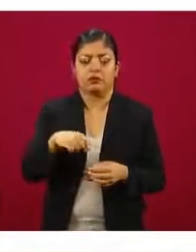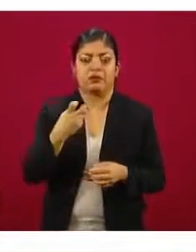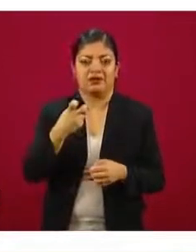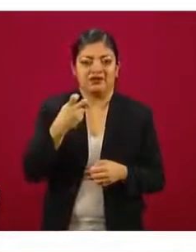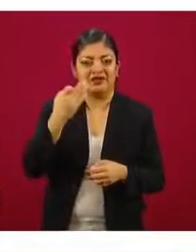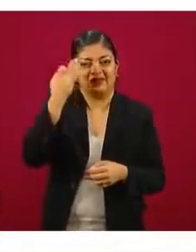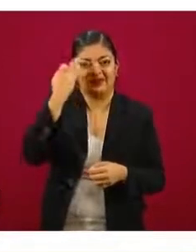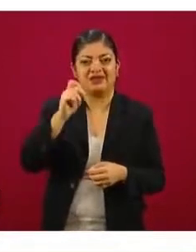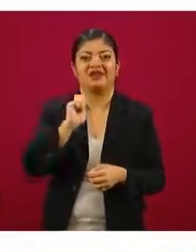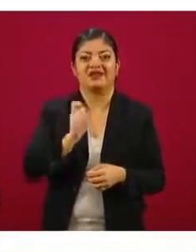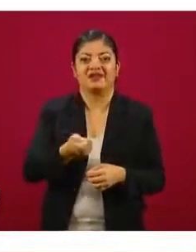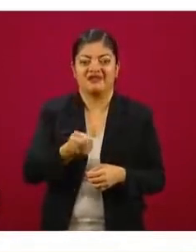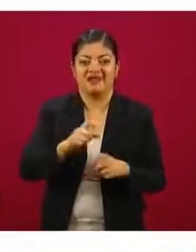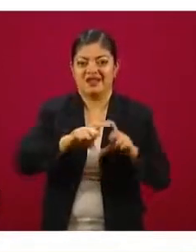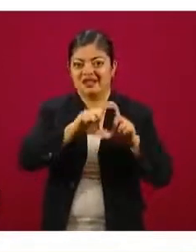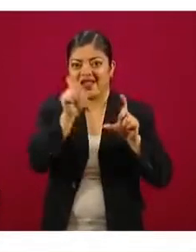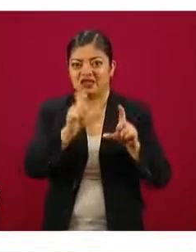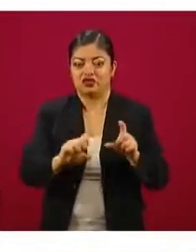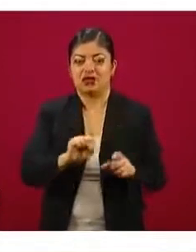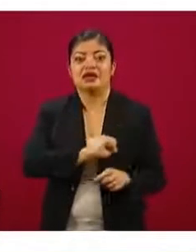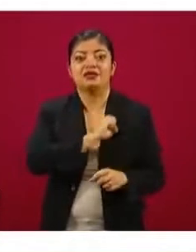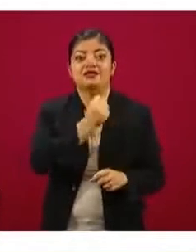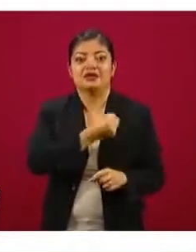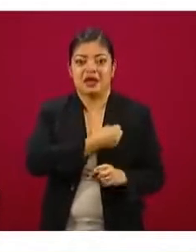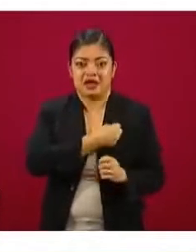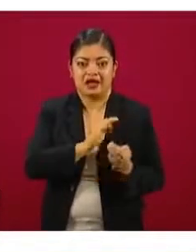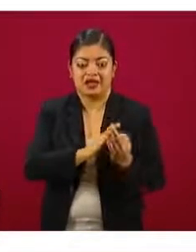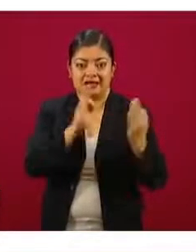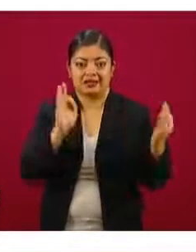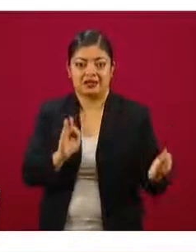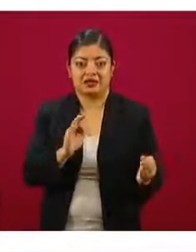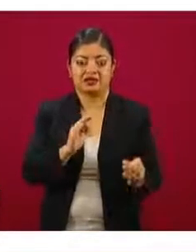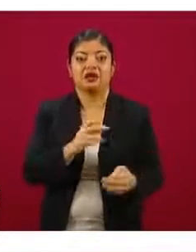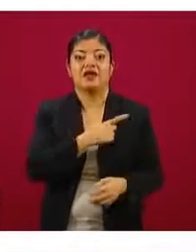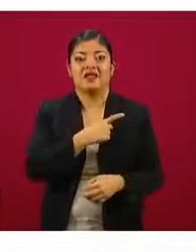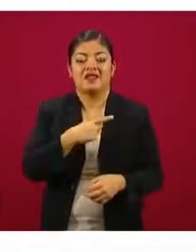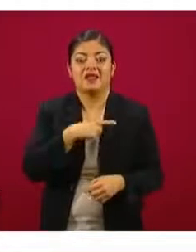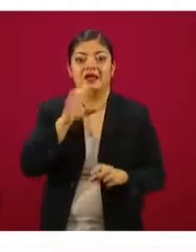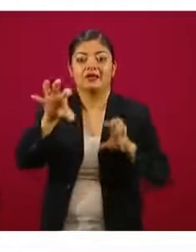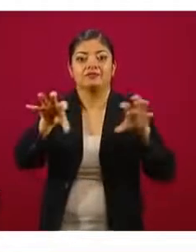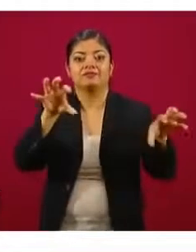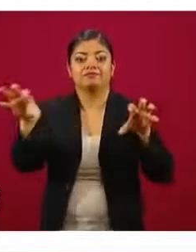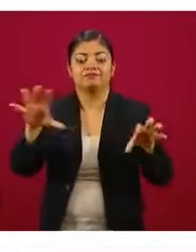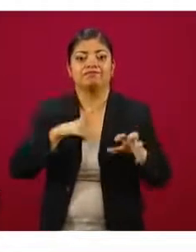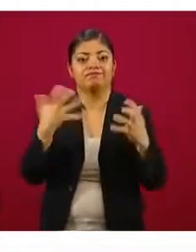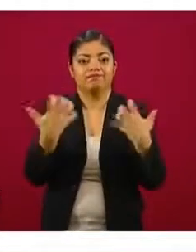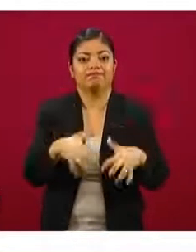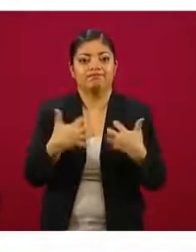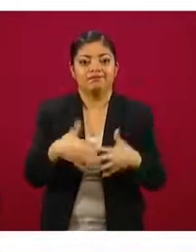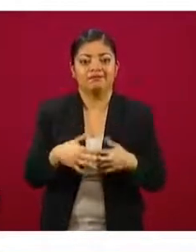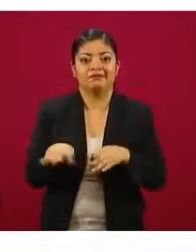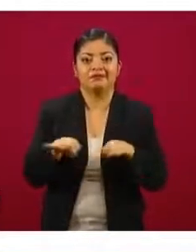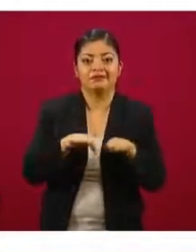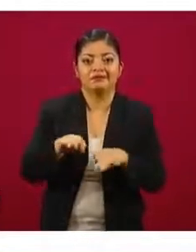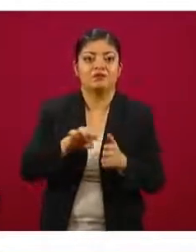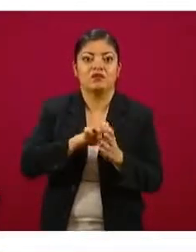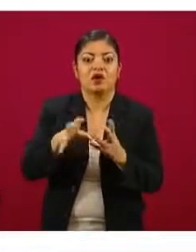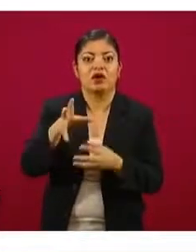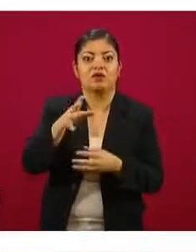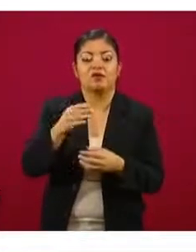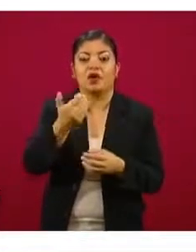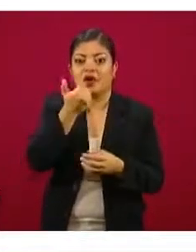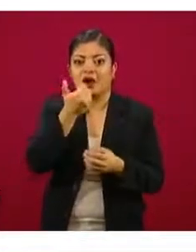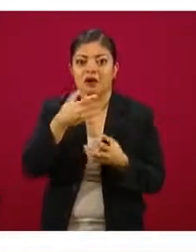Jornada Nacional de Están a Distancia industrias que tienen que seguir trabajando, la producción de alimentos, los